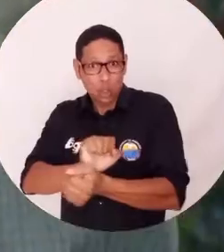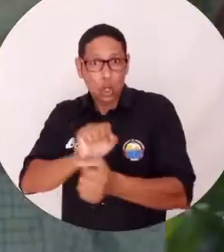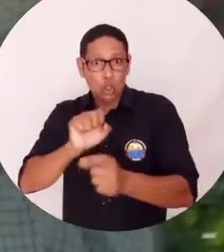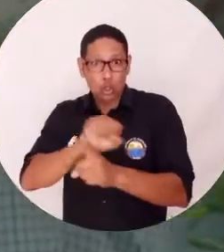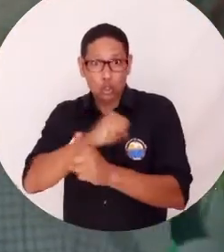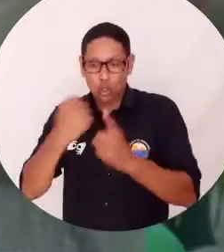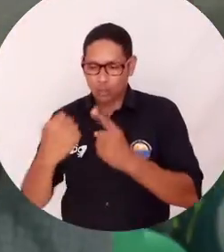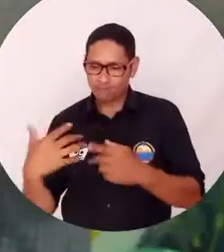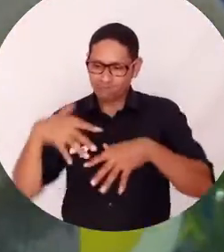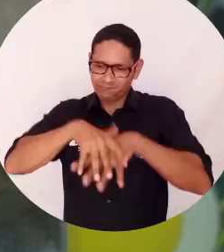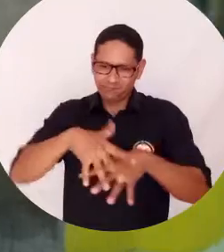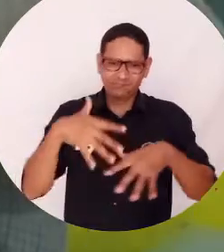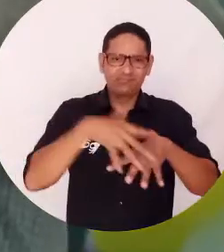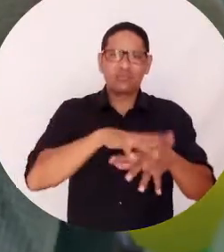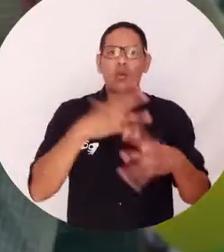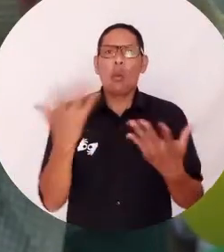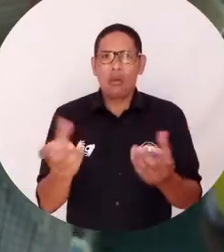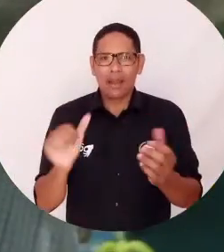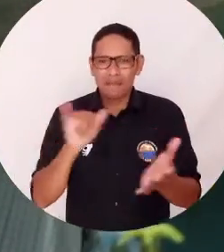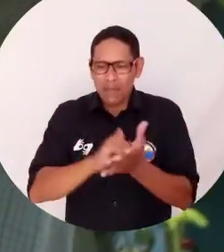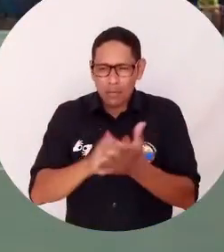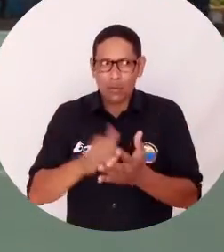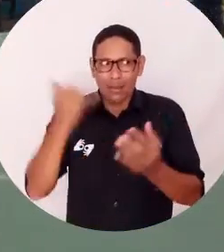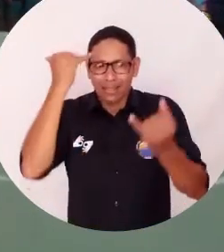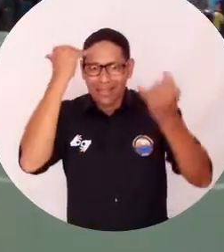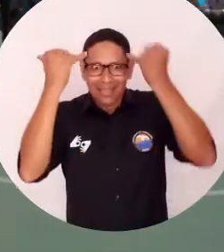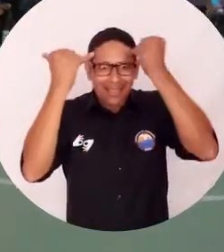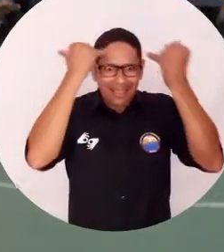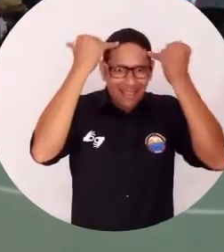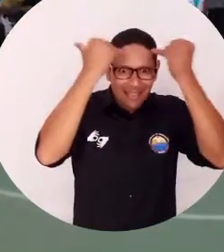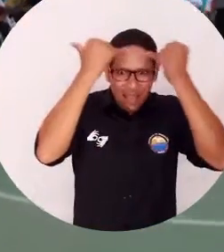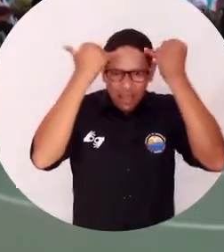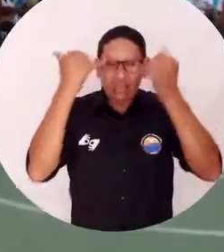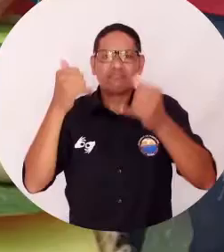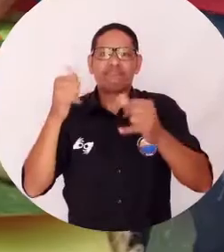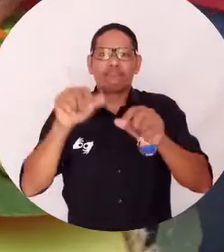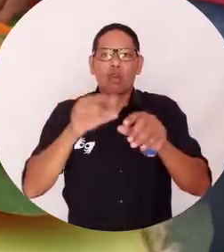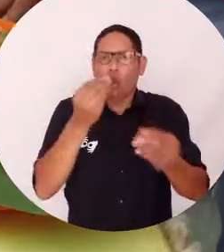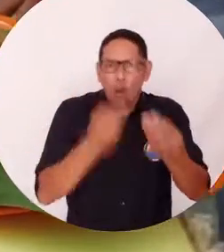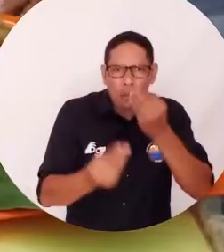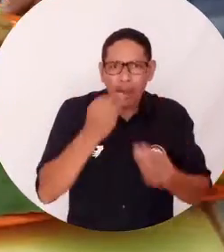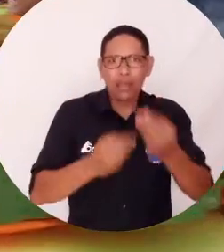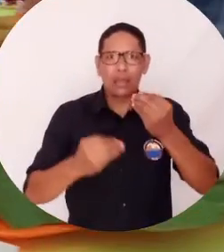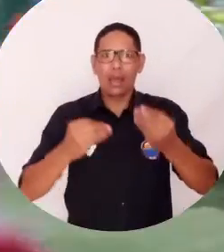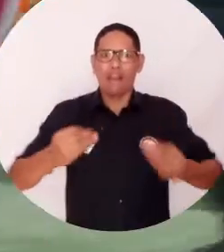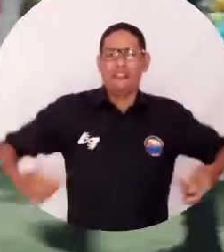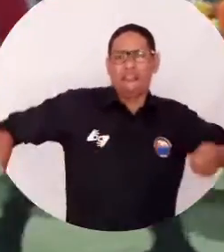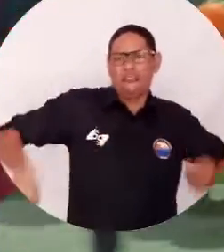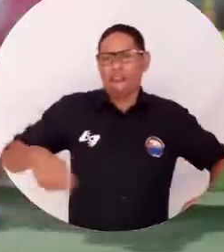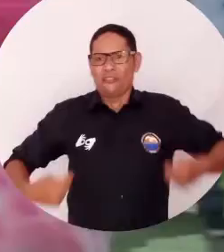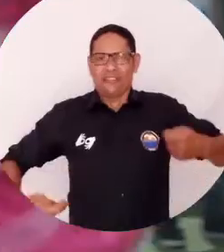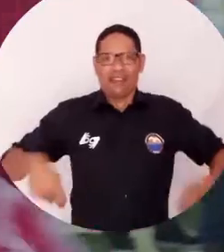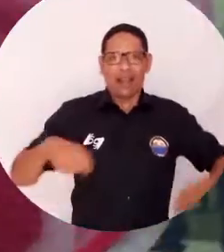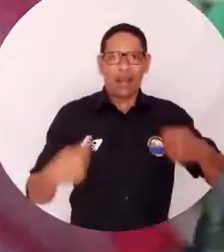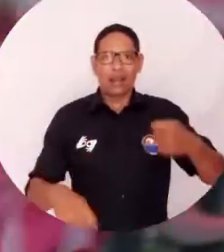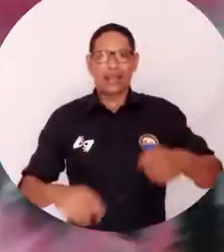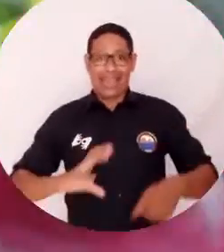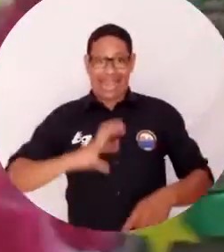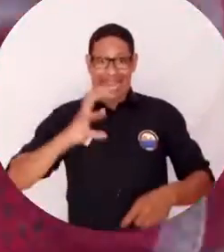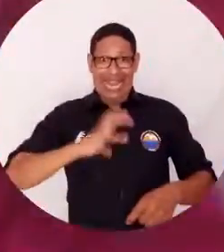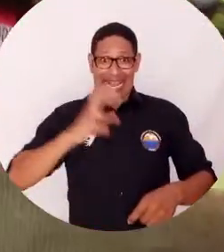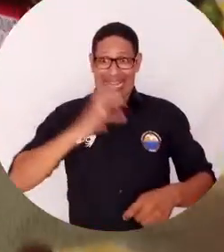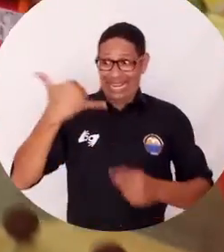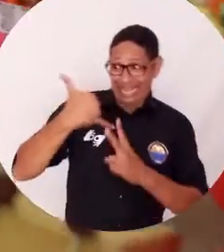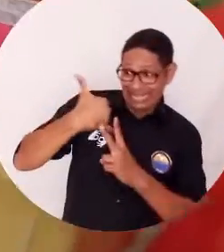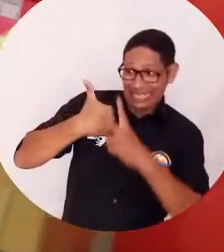libertad mediante el ejercicio de integración y exploración creativa en la que los internos expusieron comidas, bailes típicos y las características